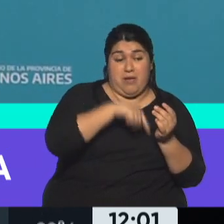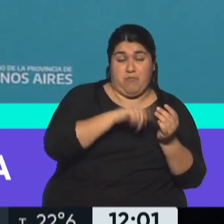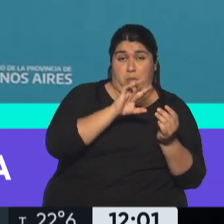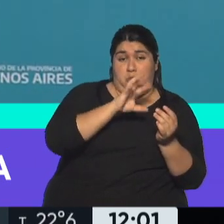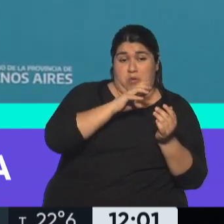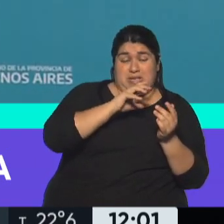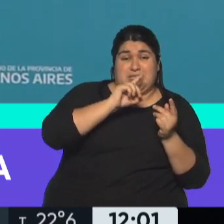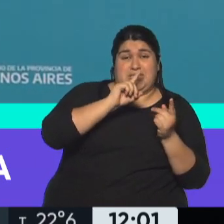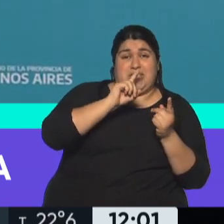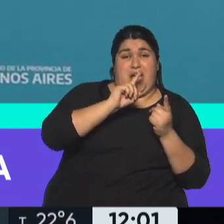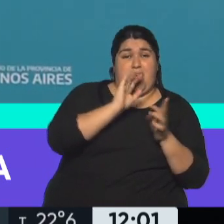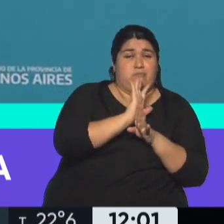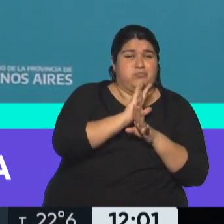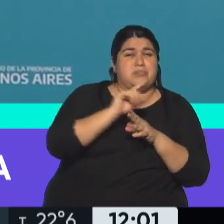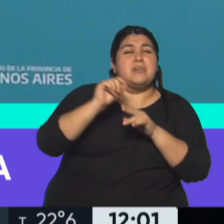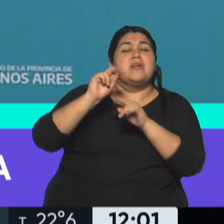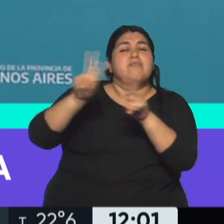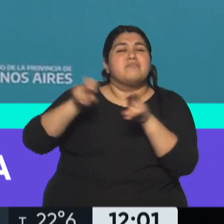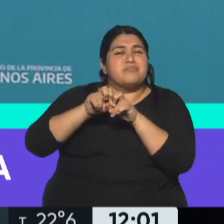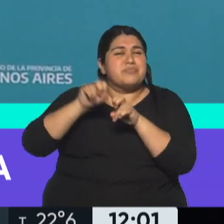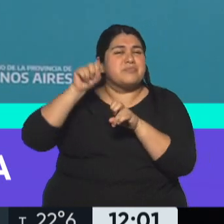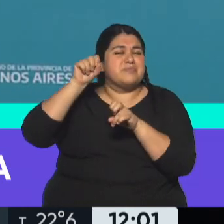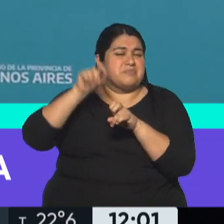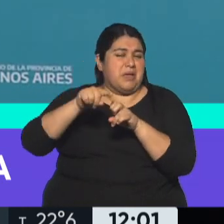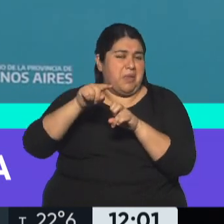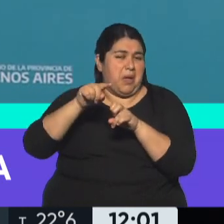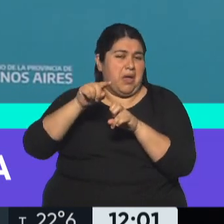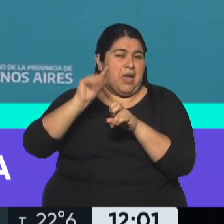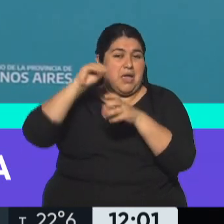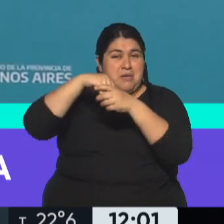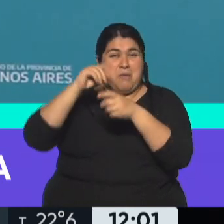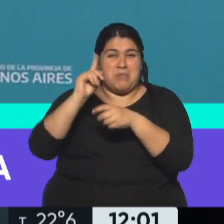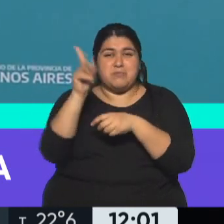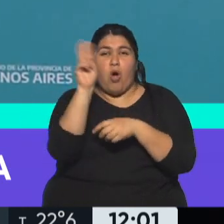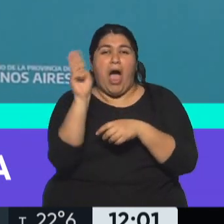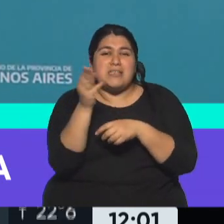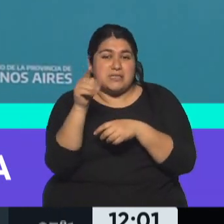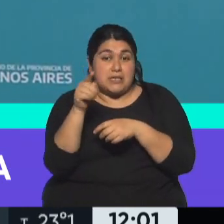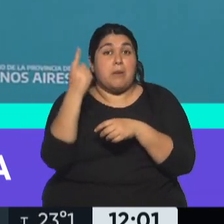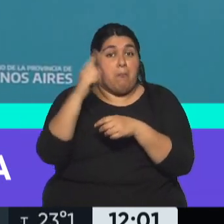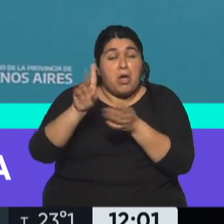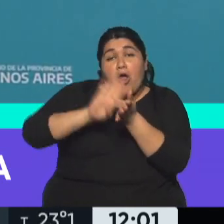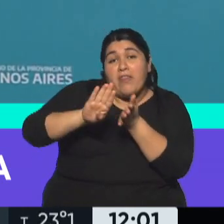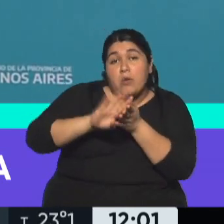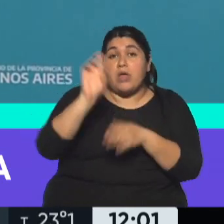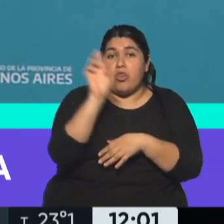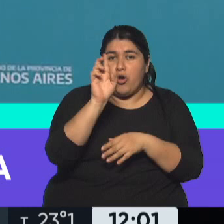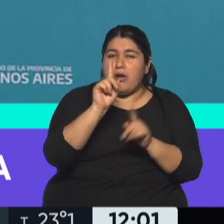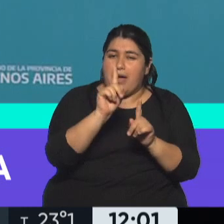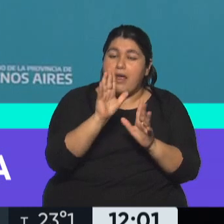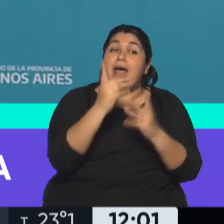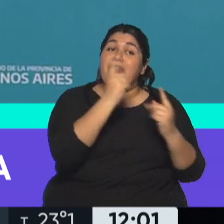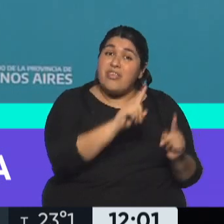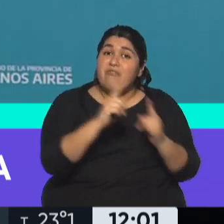debe al Fondo de Garantía de Sustentabilidad del ANSES en dólares. Pero es distinto